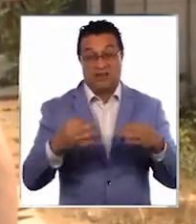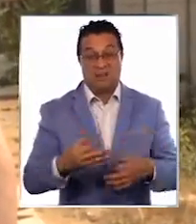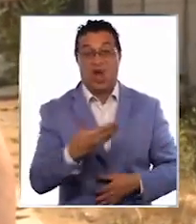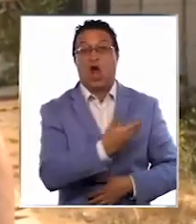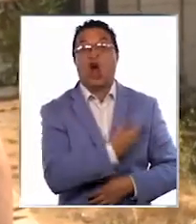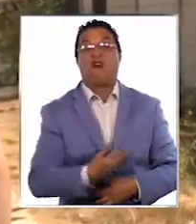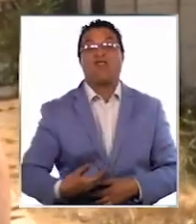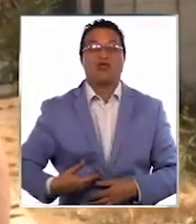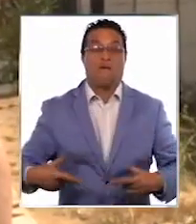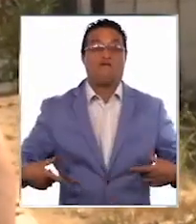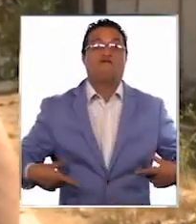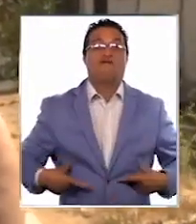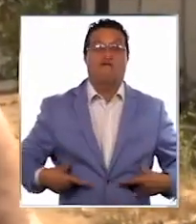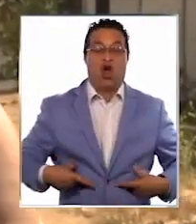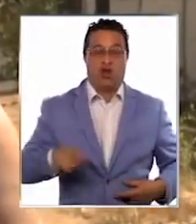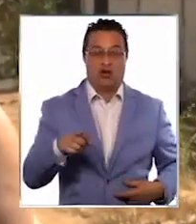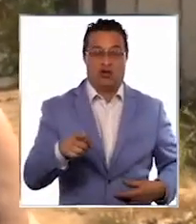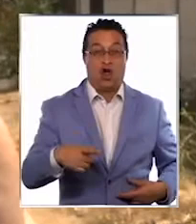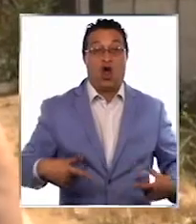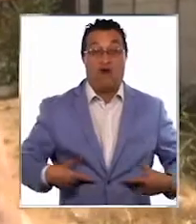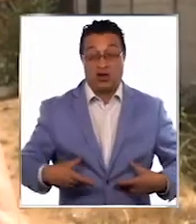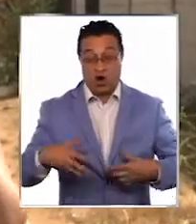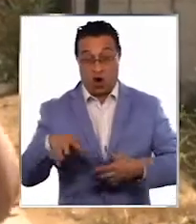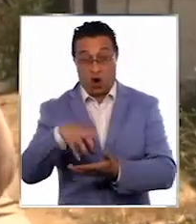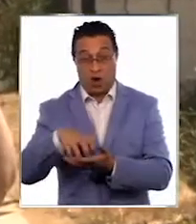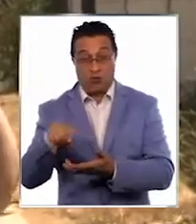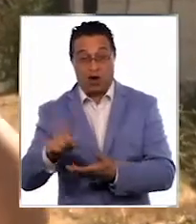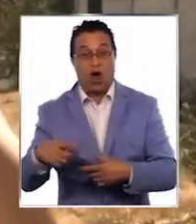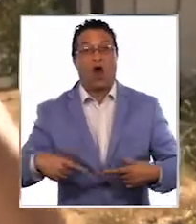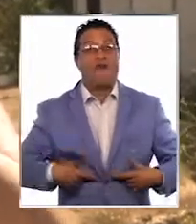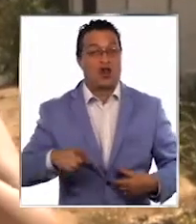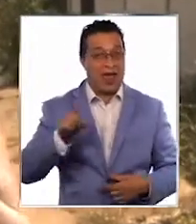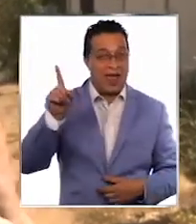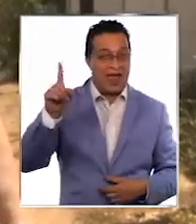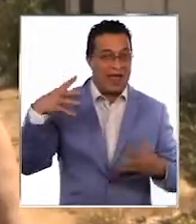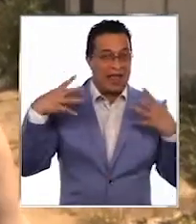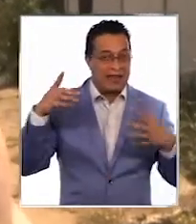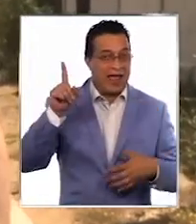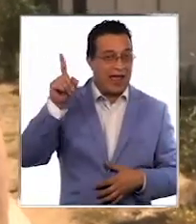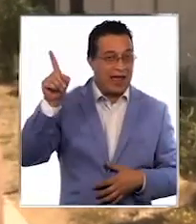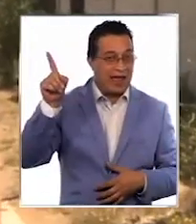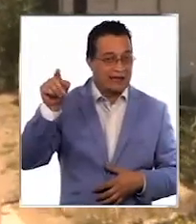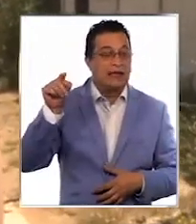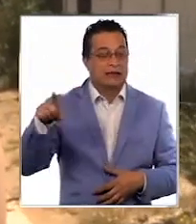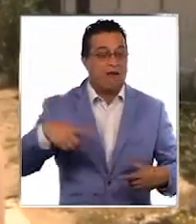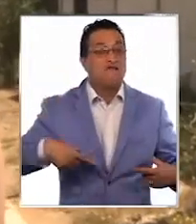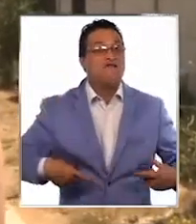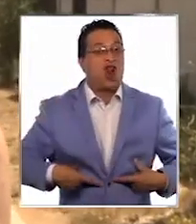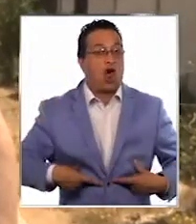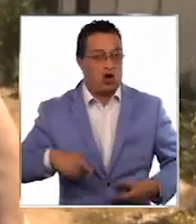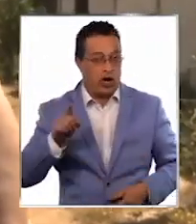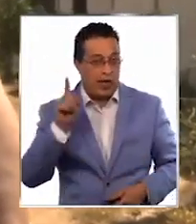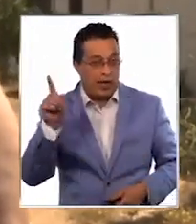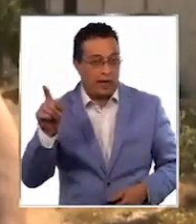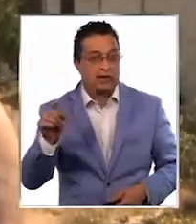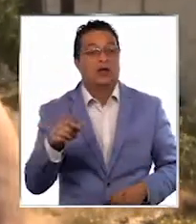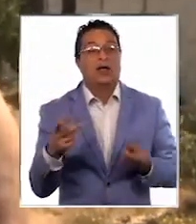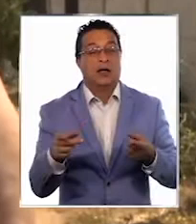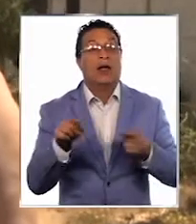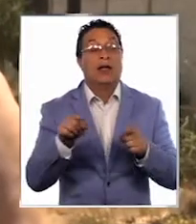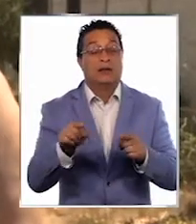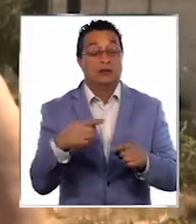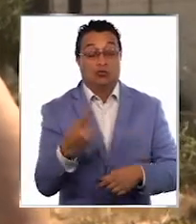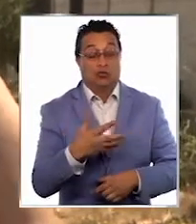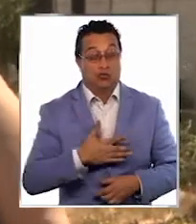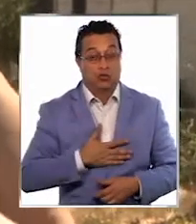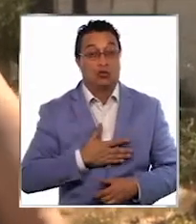gobierno está flojo. No el gobierno comunal. El gobierno de afuera, el grande. Ya ese lo encuentro flojo. Porque, o sea, si nosotras